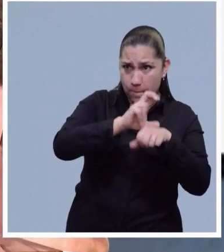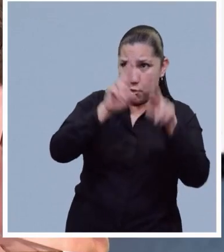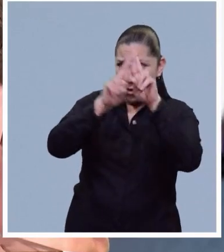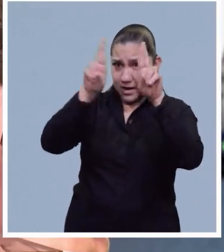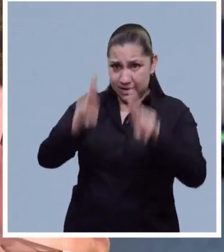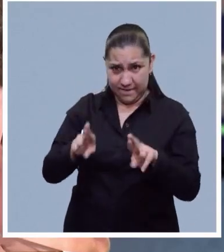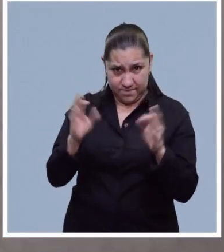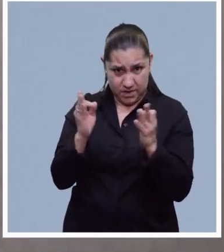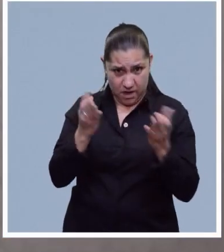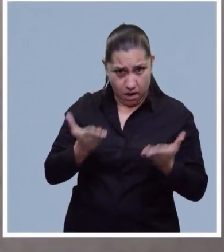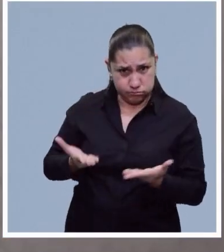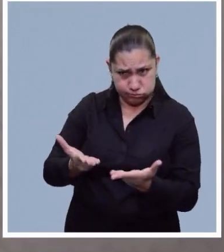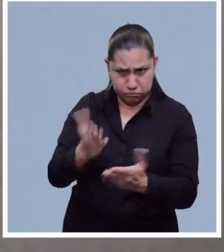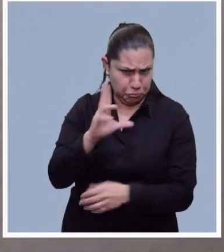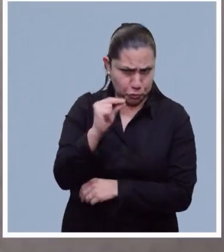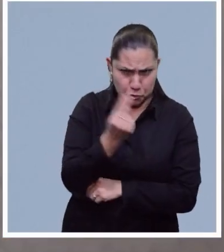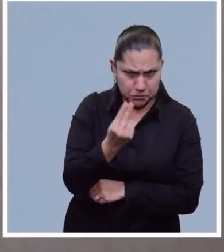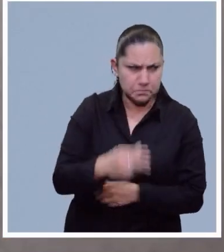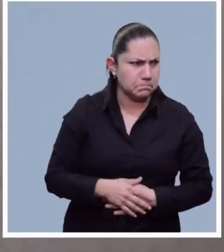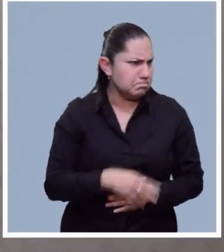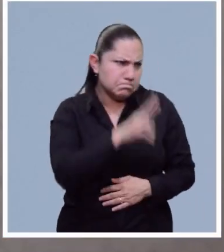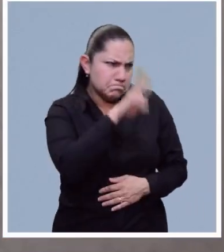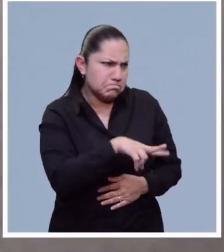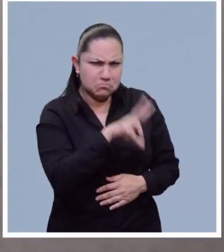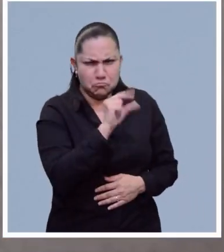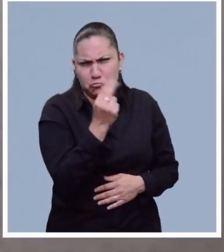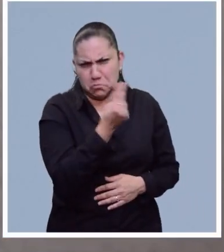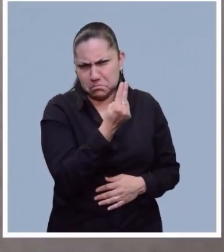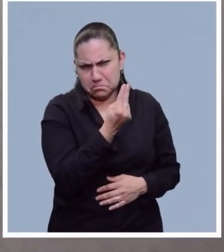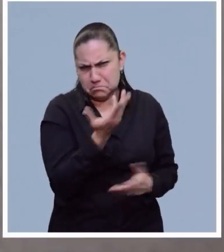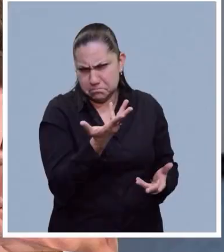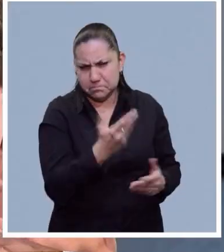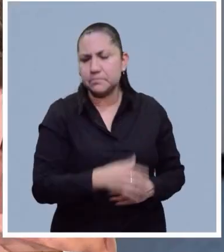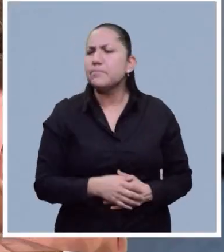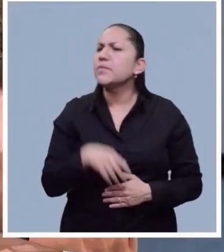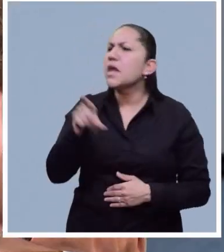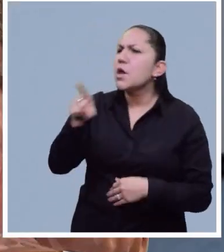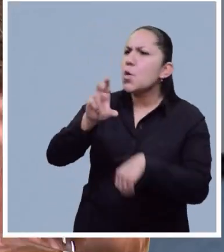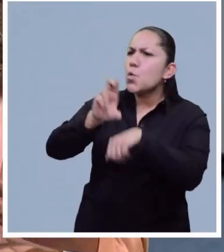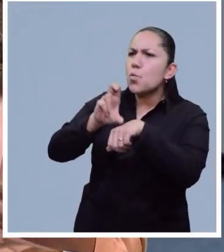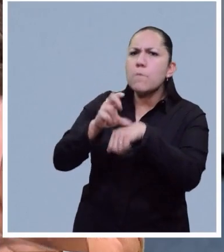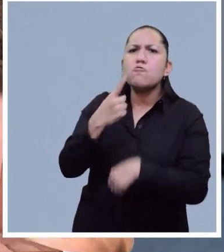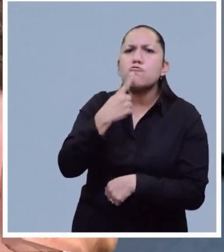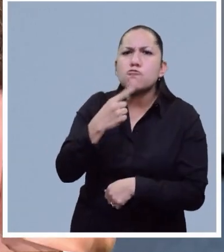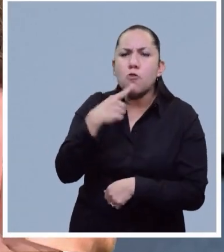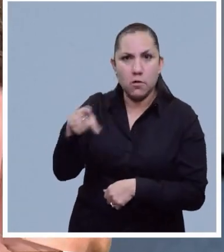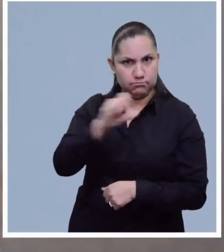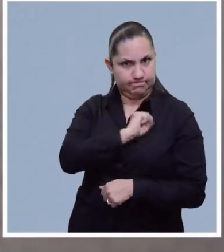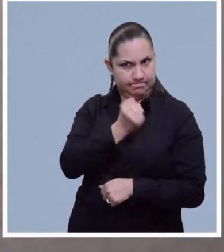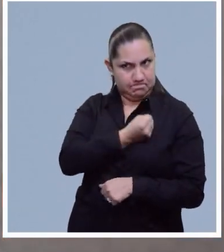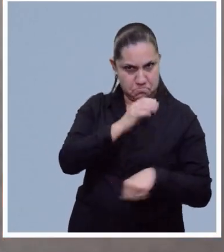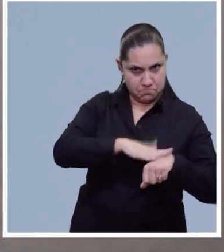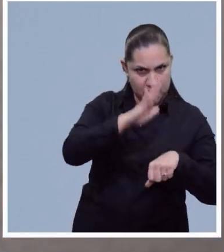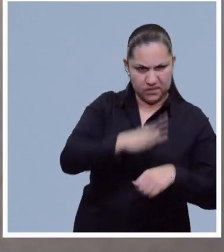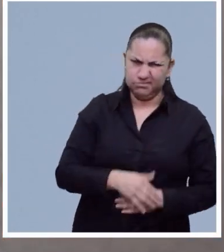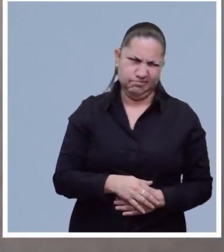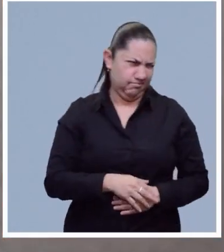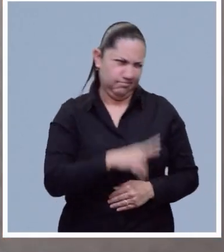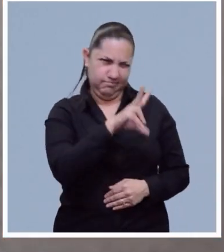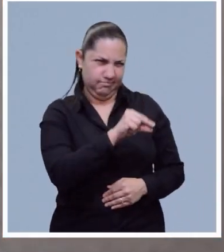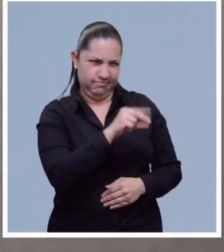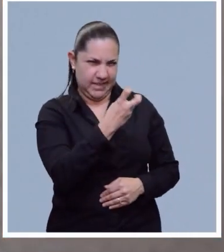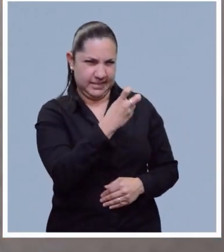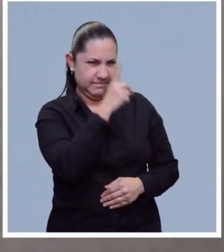refrigeración. No requiere, verdadero. Doctor, ¿los huevos rojos son más saludables? Falso, son iguales.